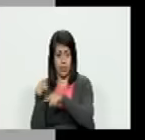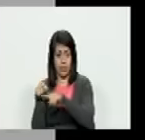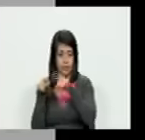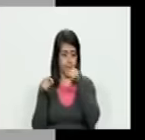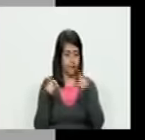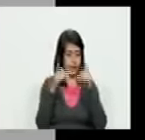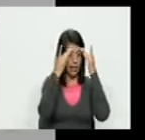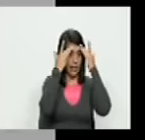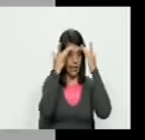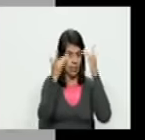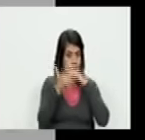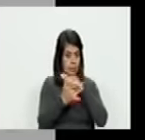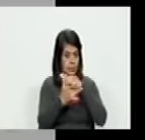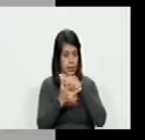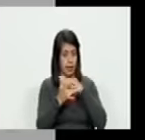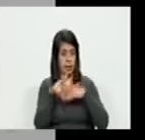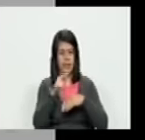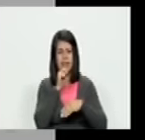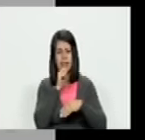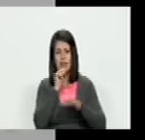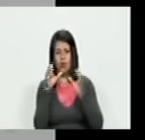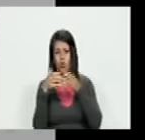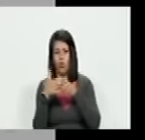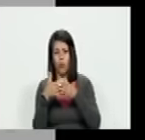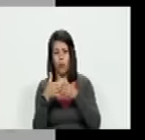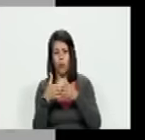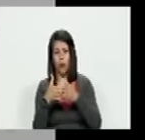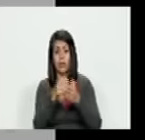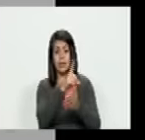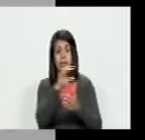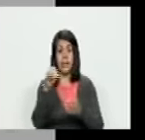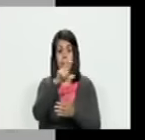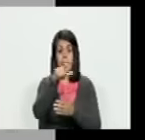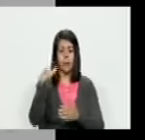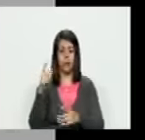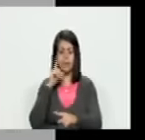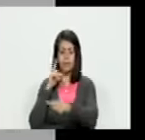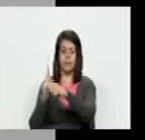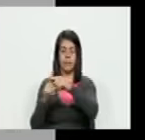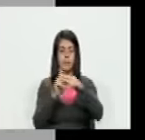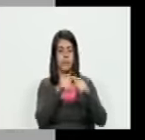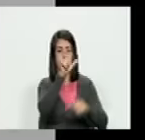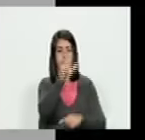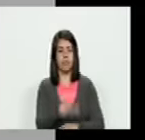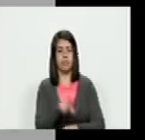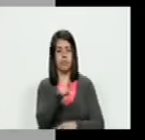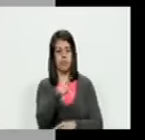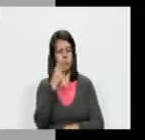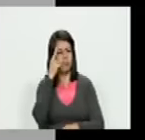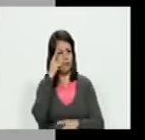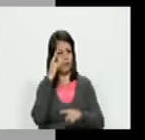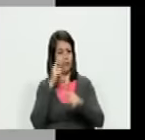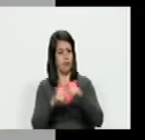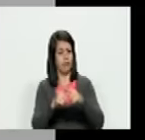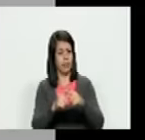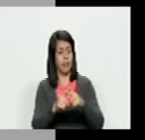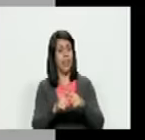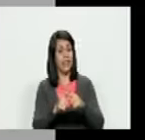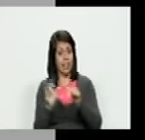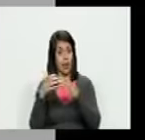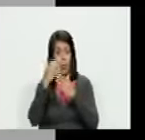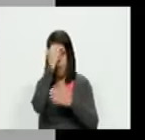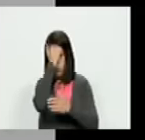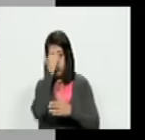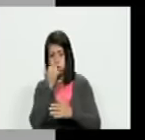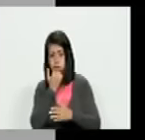con inteligencia artificial decía si en esos grupos un grupo de 100 personas yo detecto a una persona que yo sospecho que es de Hamas entonces yo